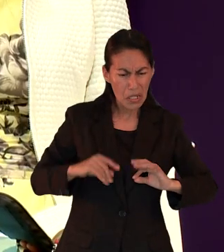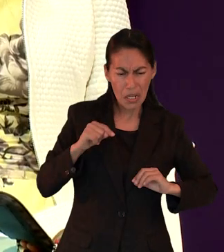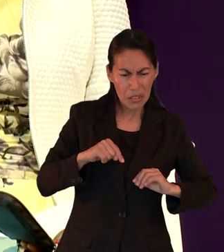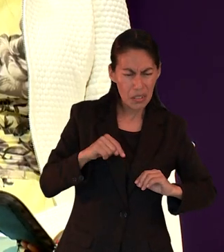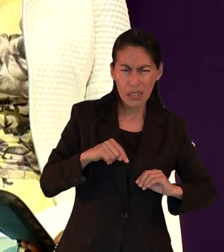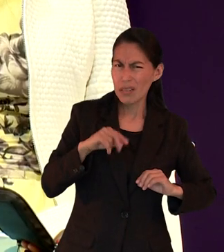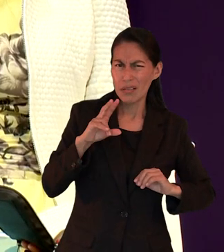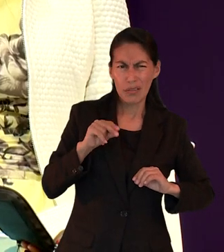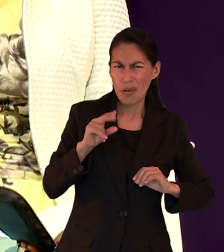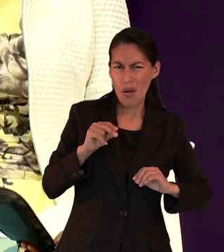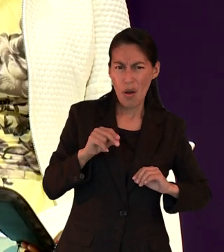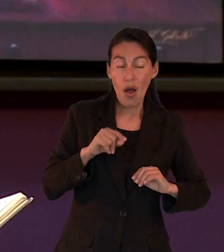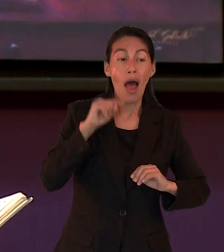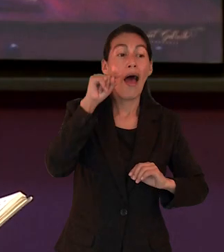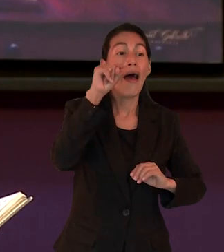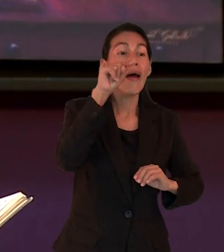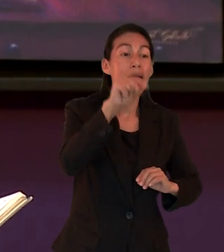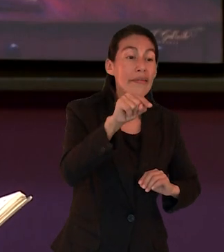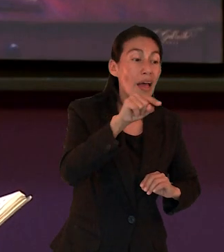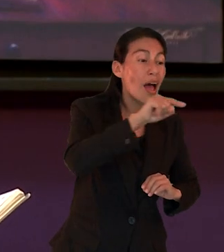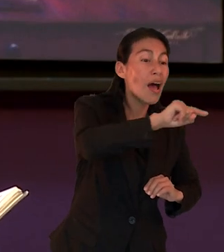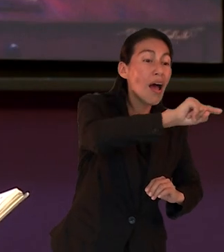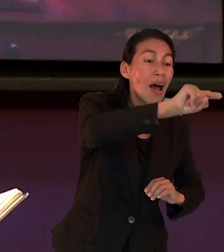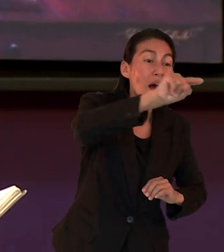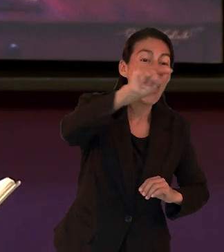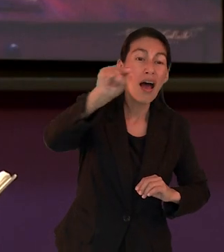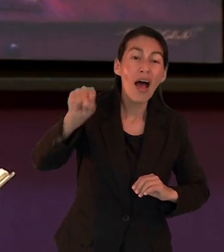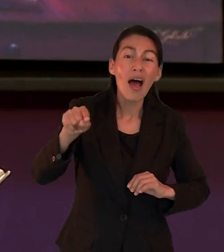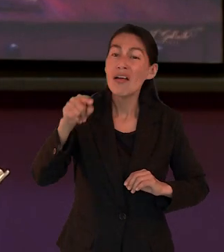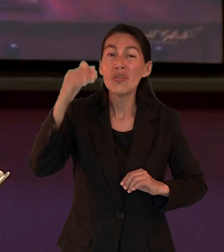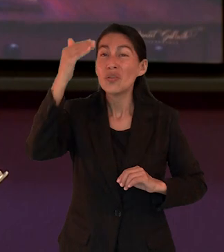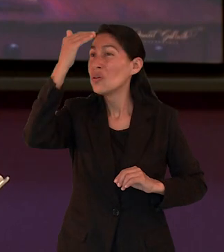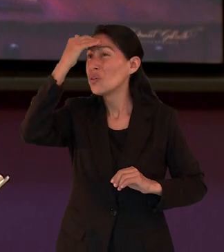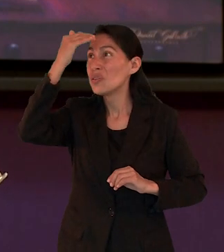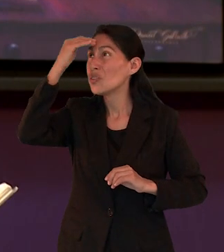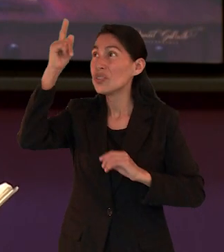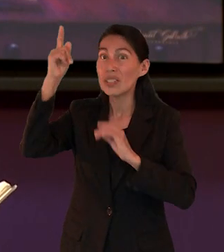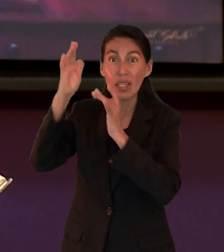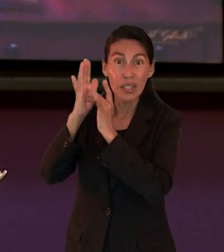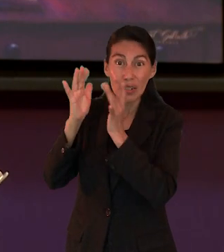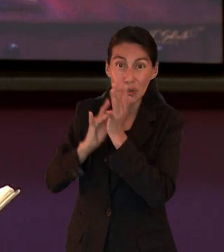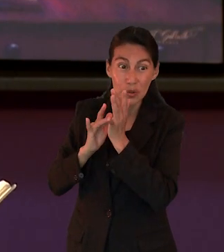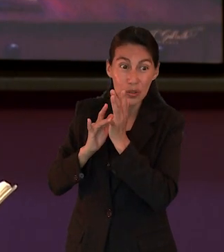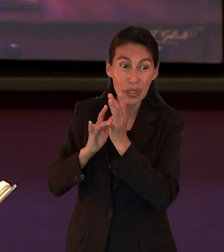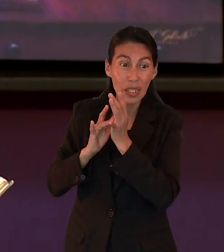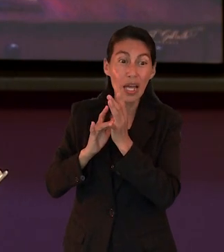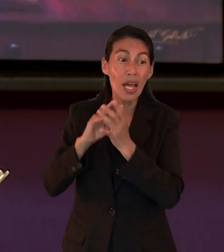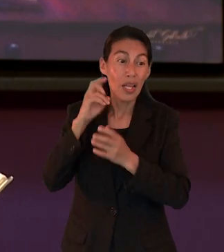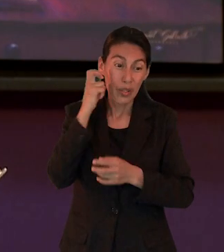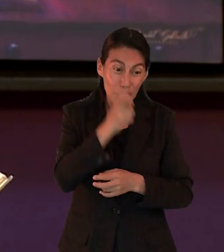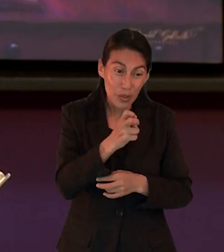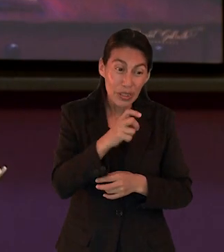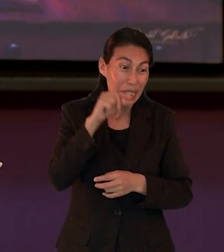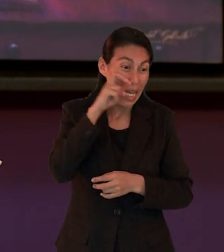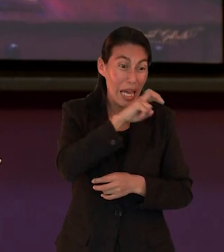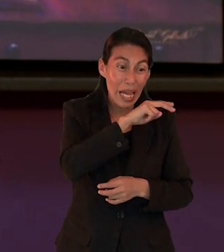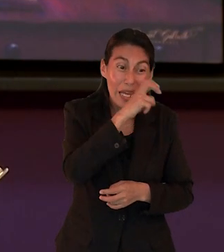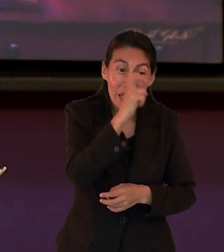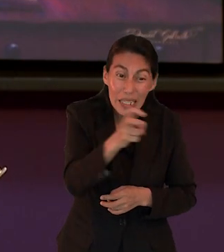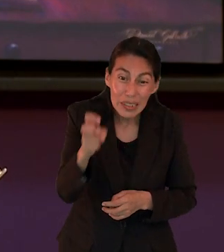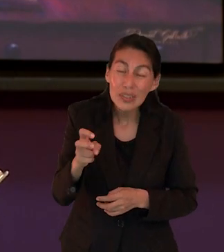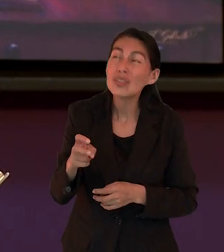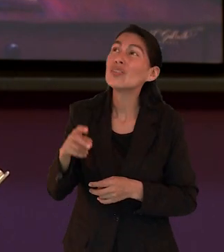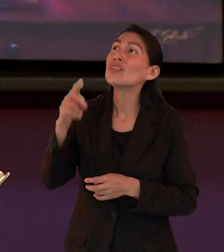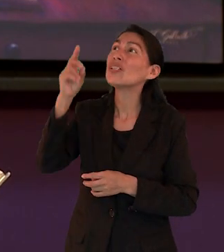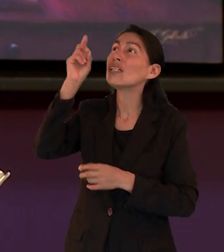como dice Fran nuestra zona de confort dejar aquí e irles a predicar a todos el evangelio de que la venida de Jesús está